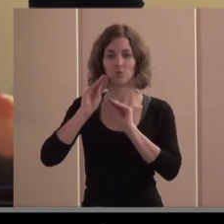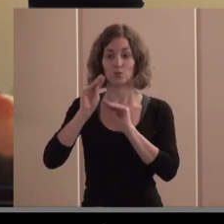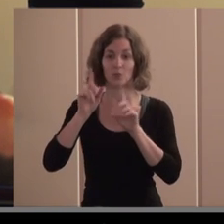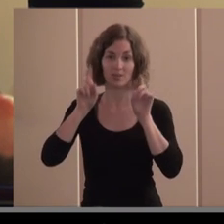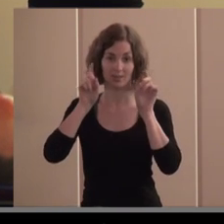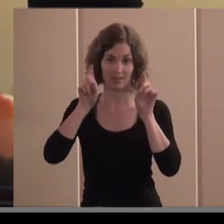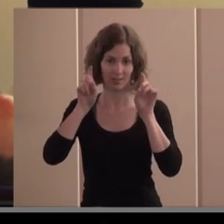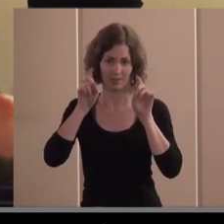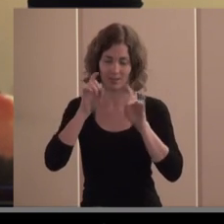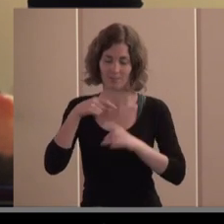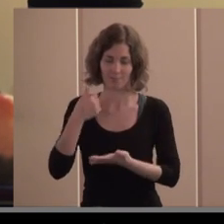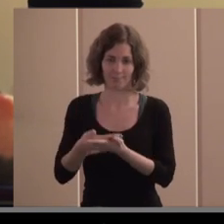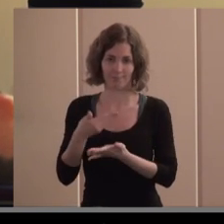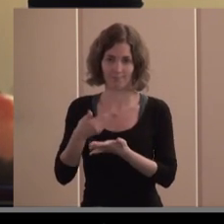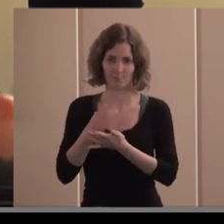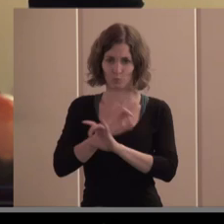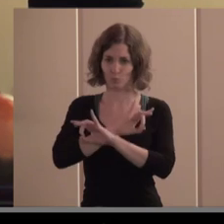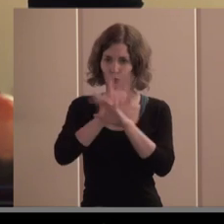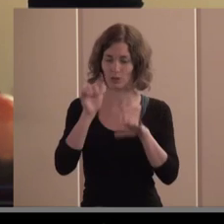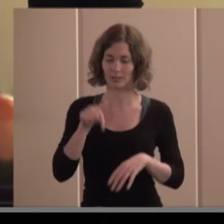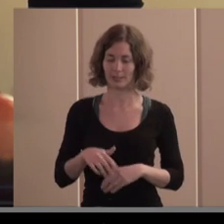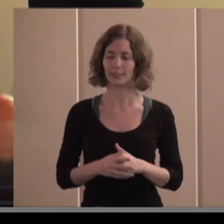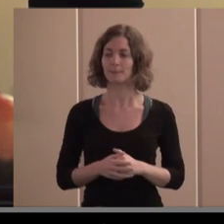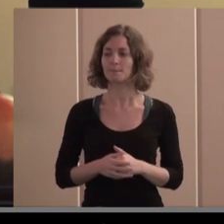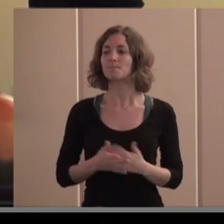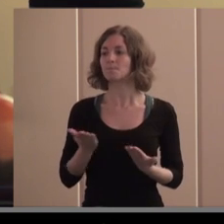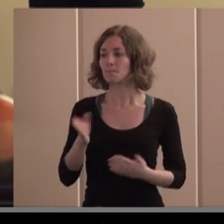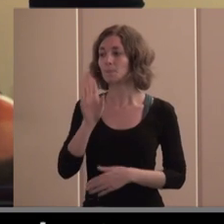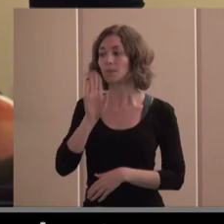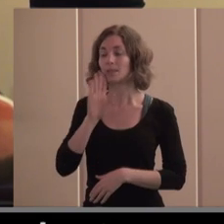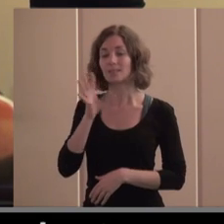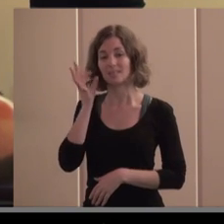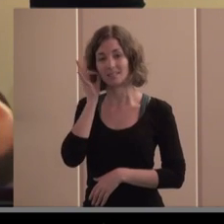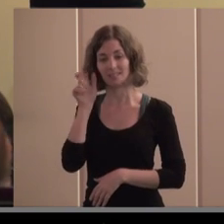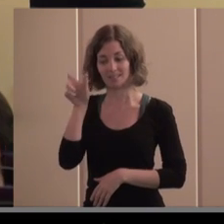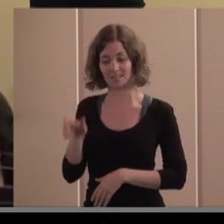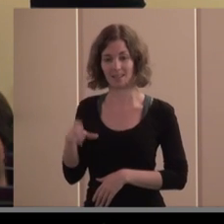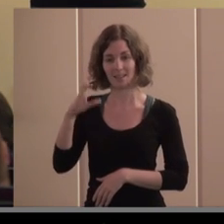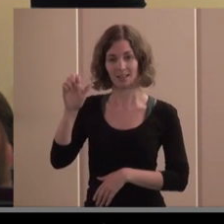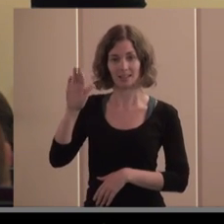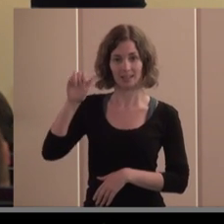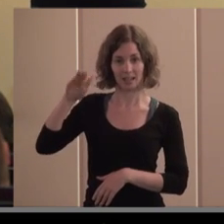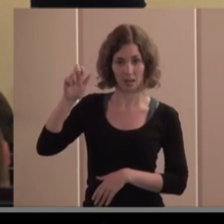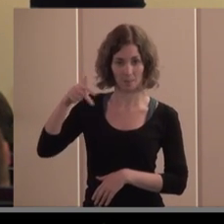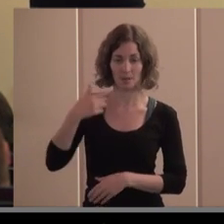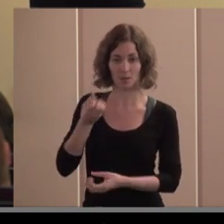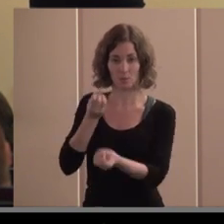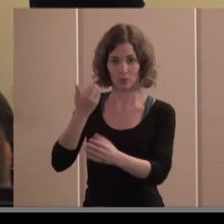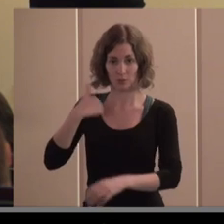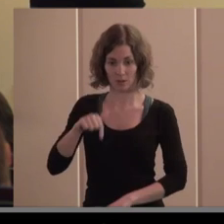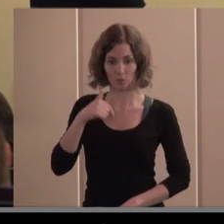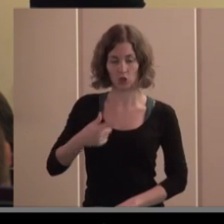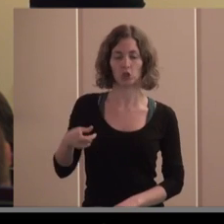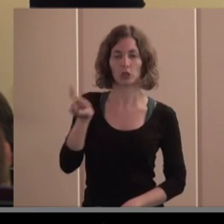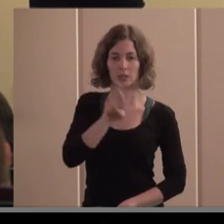docentes yo creo que han quedado absolutamente claras lo ha dicho ella pero yo insisto en la web de CEPES los que no os la hayáis